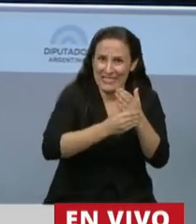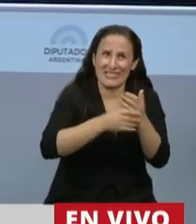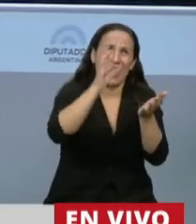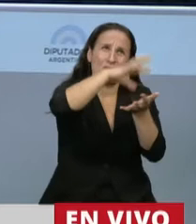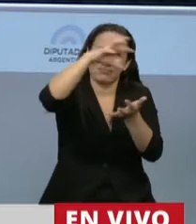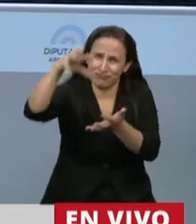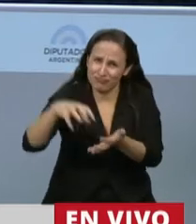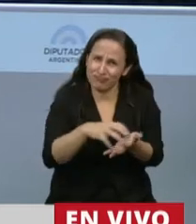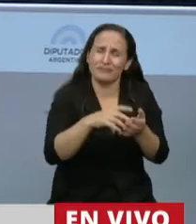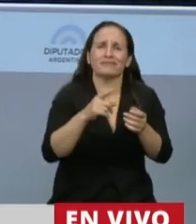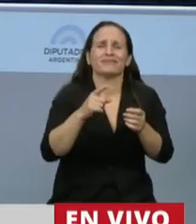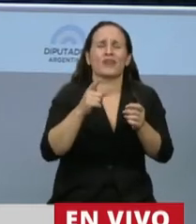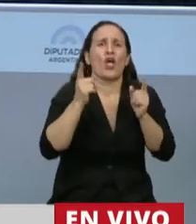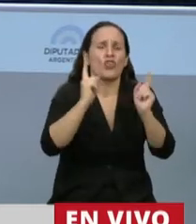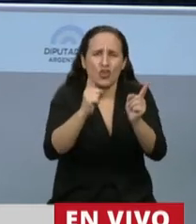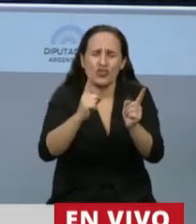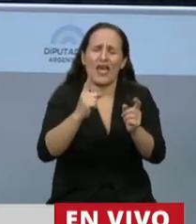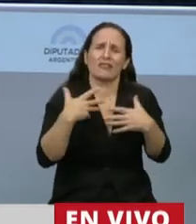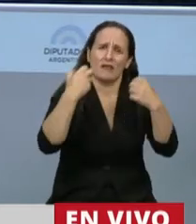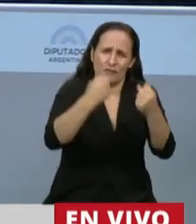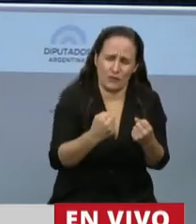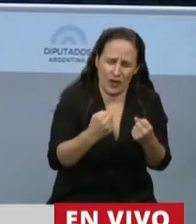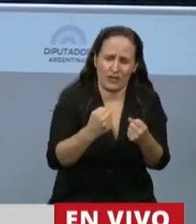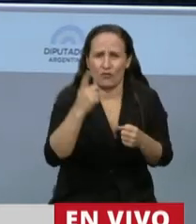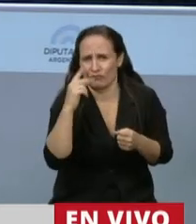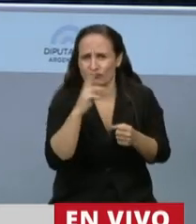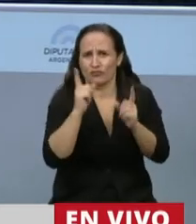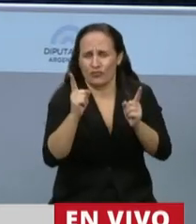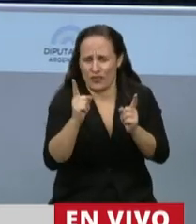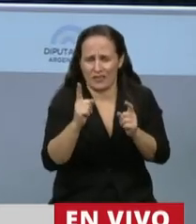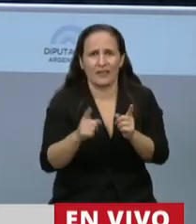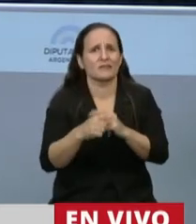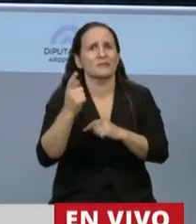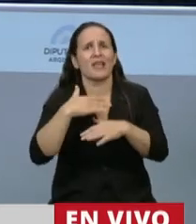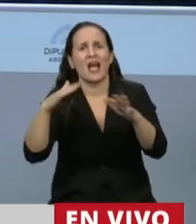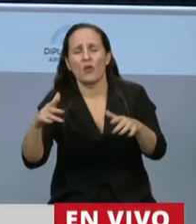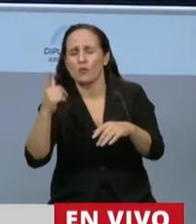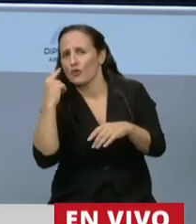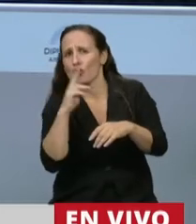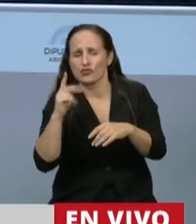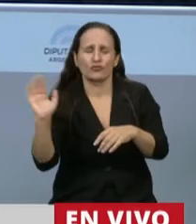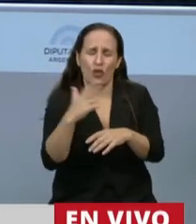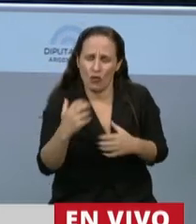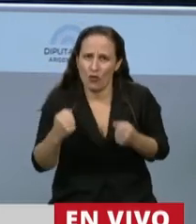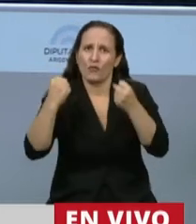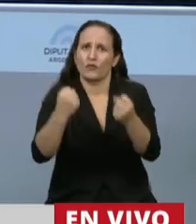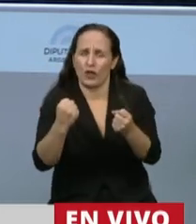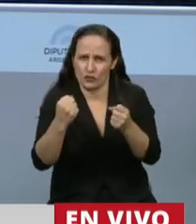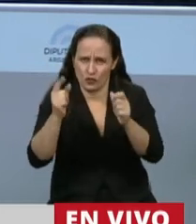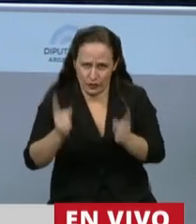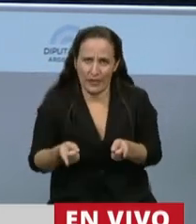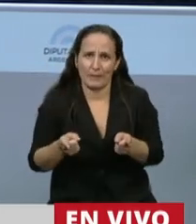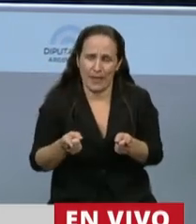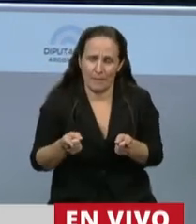todo el país, los docentes, los y las docentes, los y las alumnas y alumnos, y por